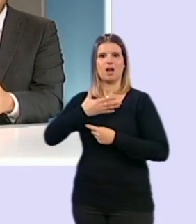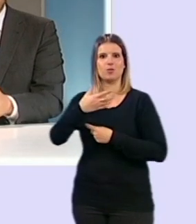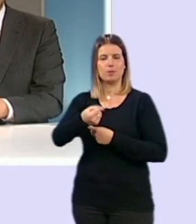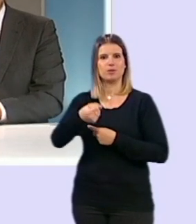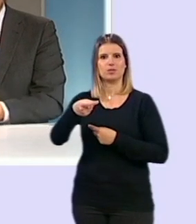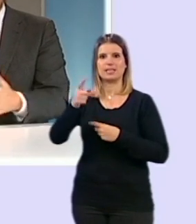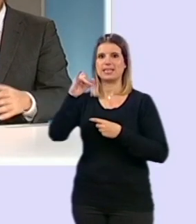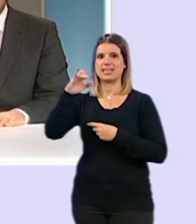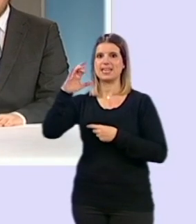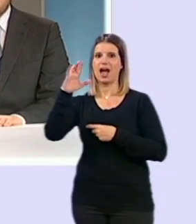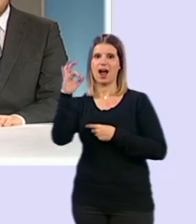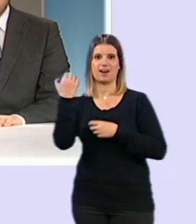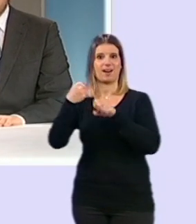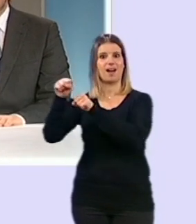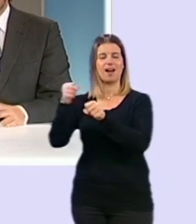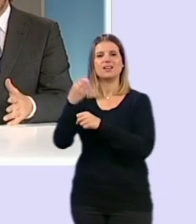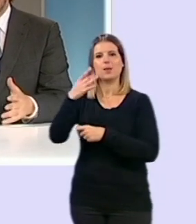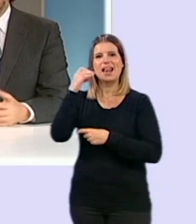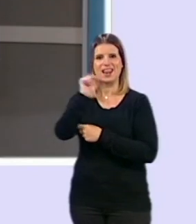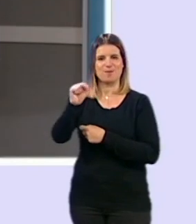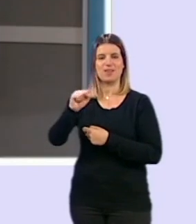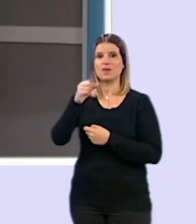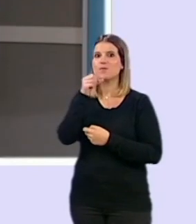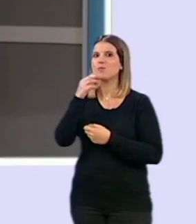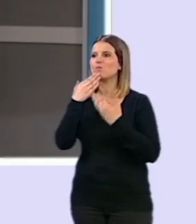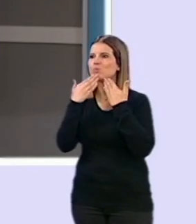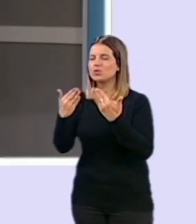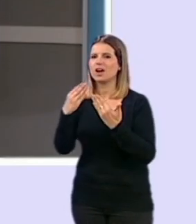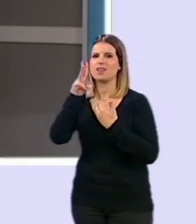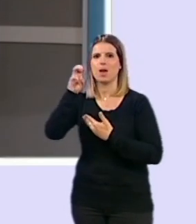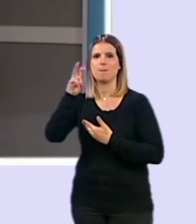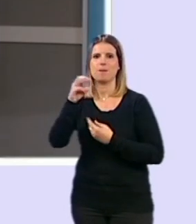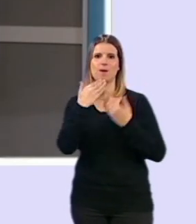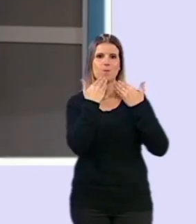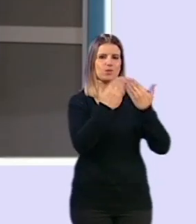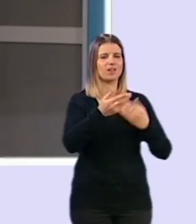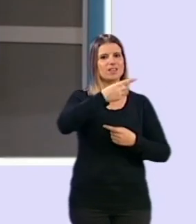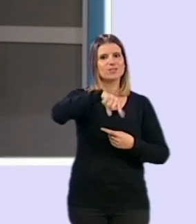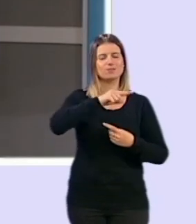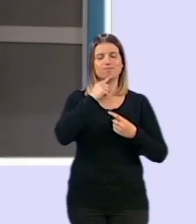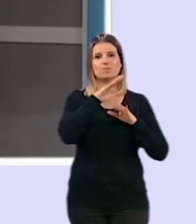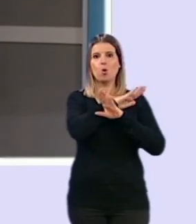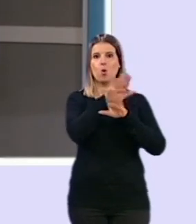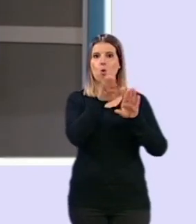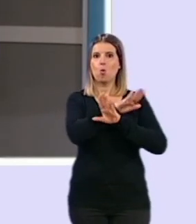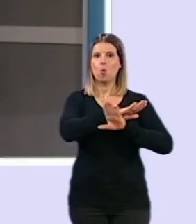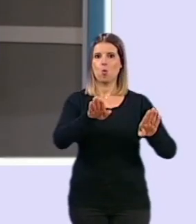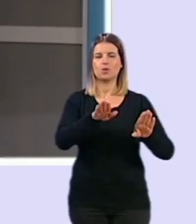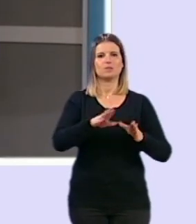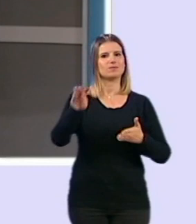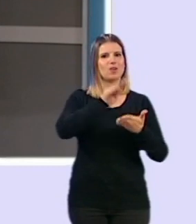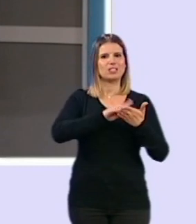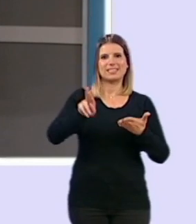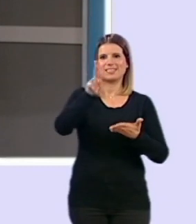Inagra y con la limpieza de la ciudad. Pepa Rubia, muchísimas gracias. Muchísimas gracias. Finalmente, pues, bueno, volver a